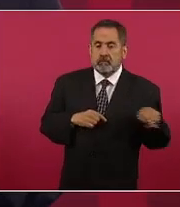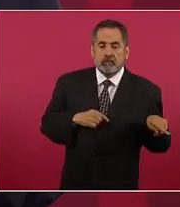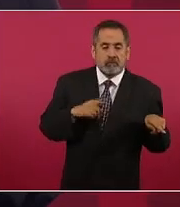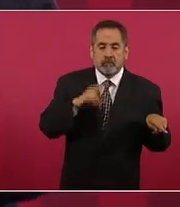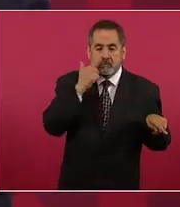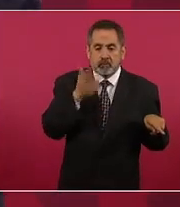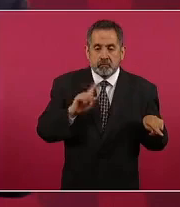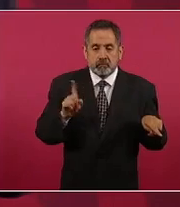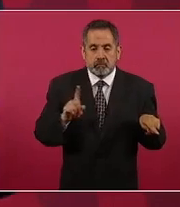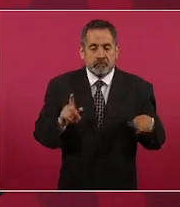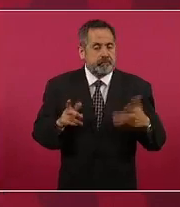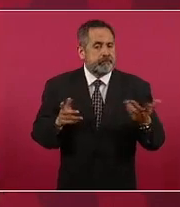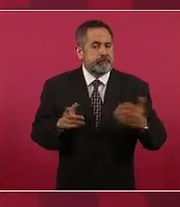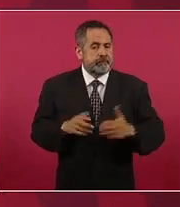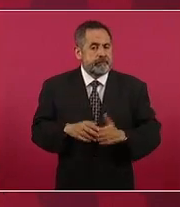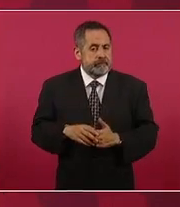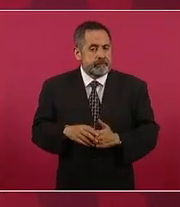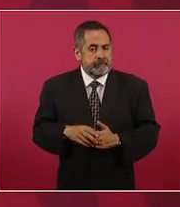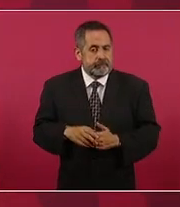para que